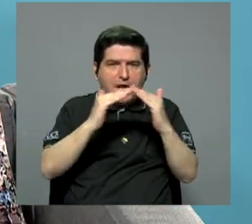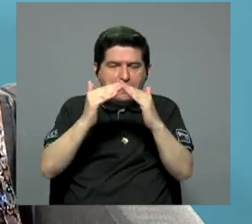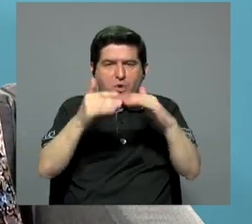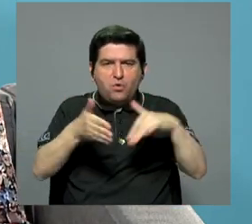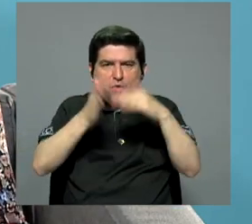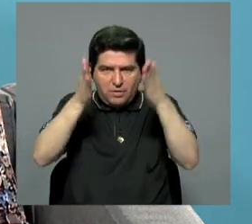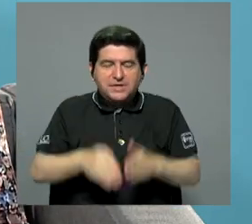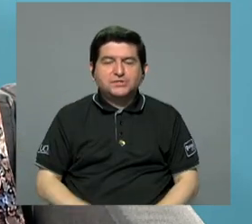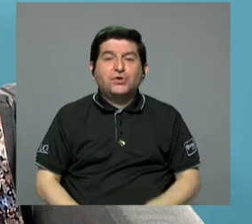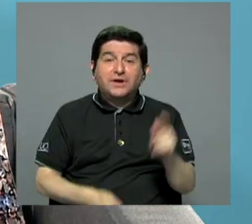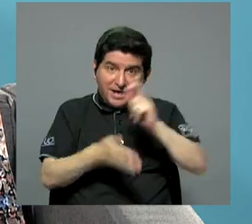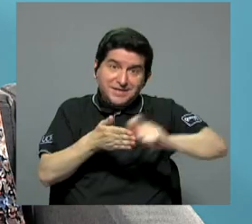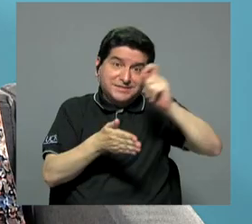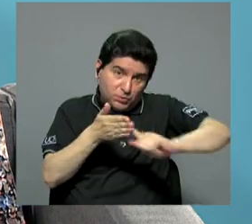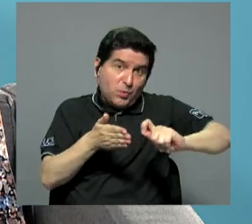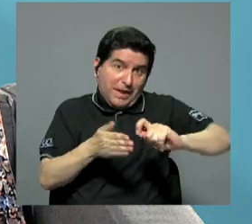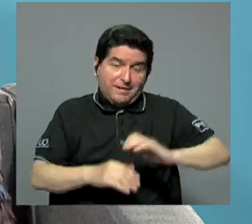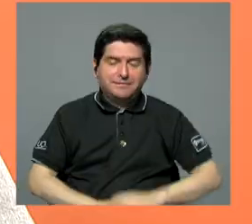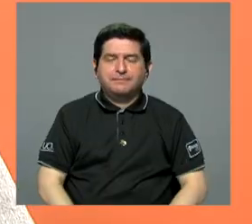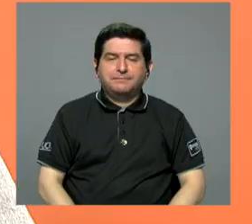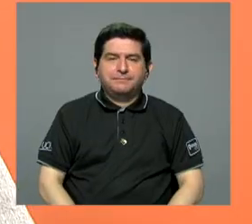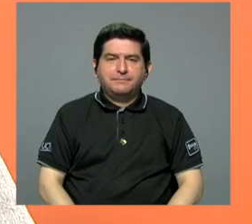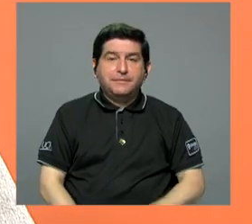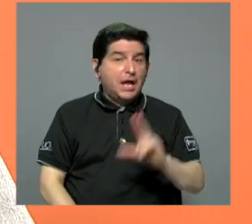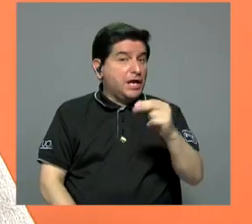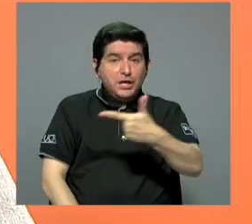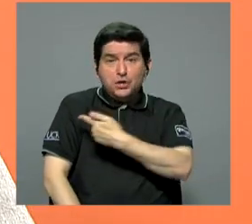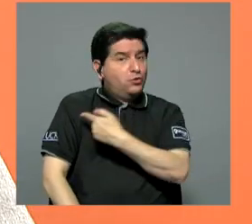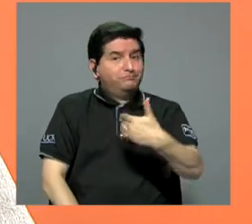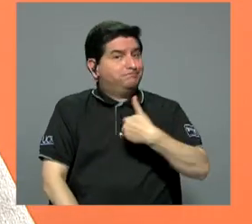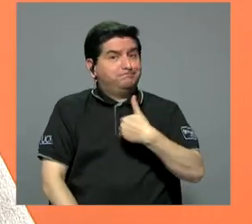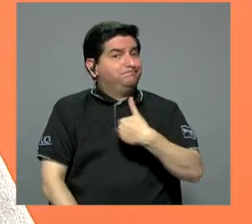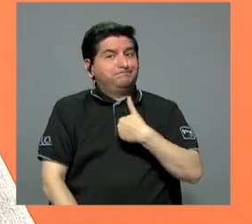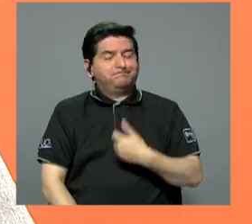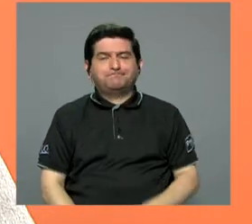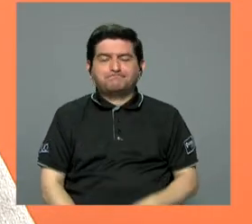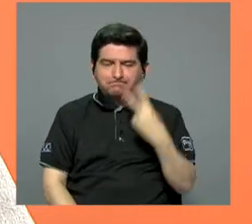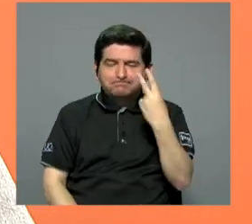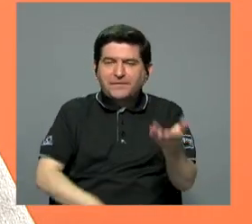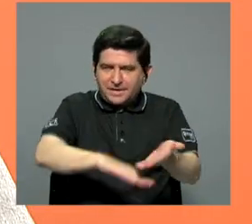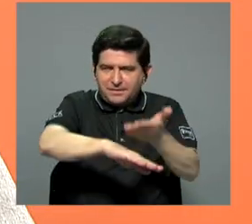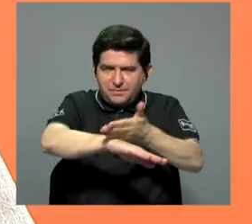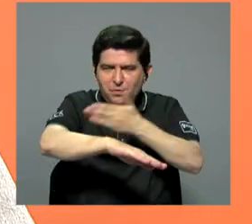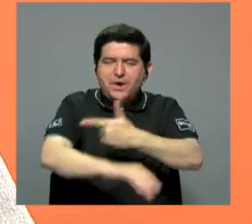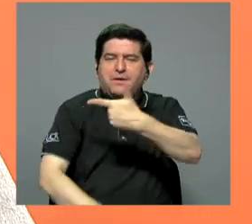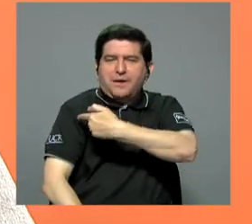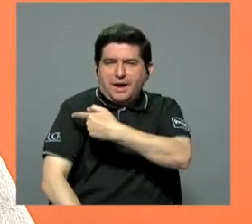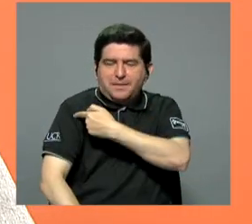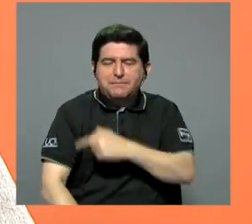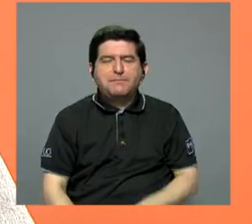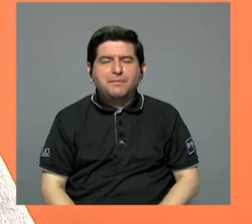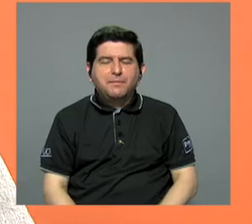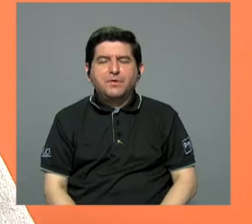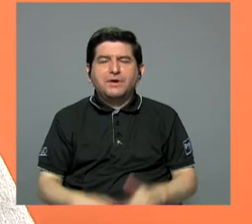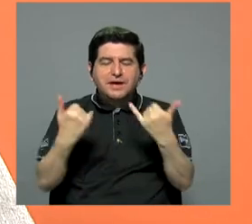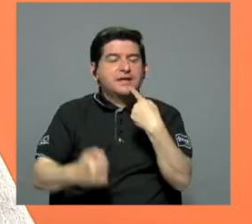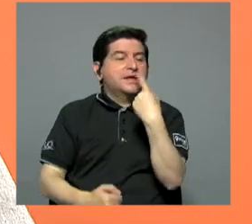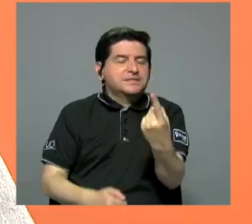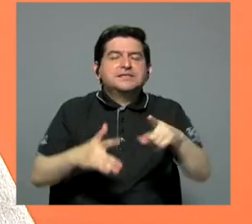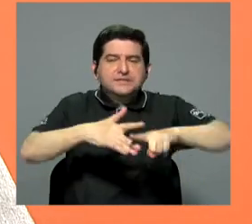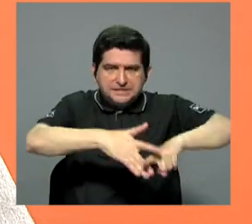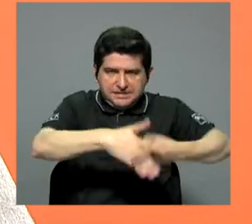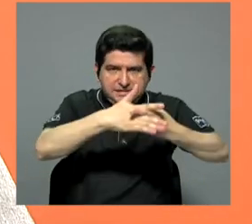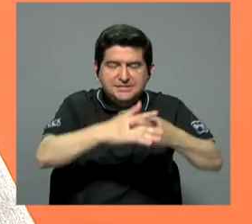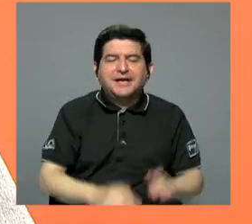estudiantil está en primaria, que no está vacunada todavía. Veremos entonces el avance de esta vacunación que está anunciándose el inicio. Así es.